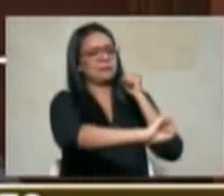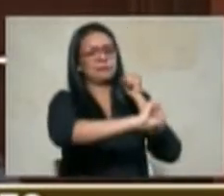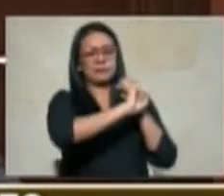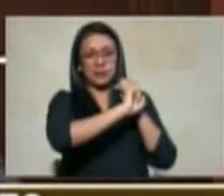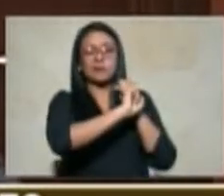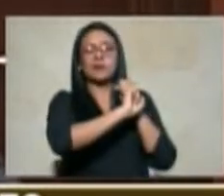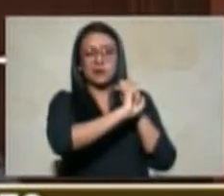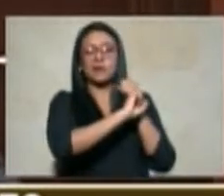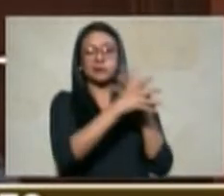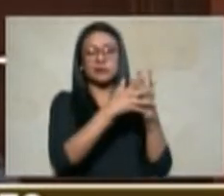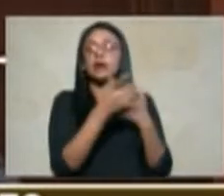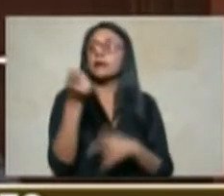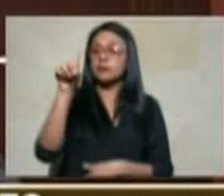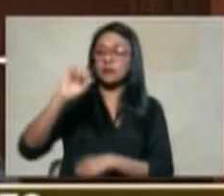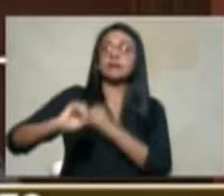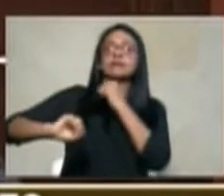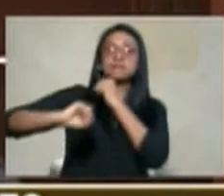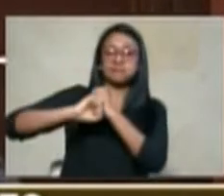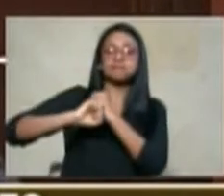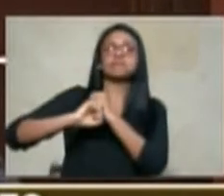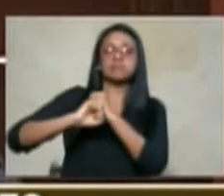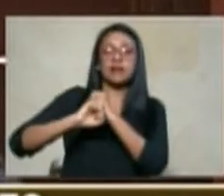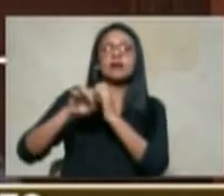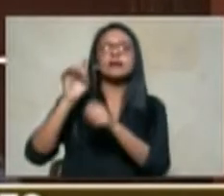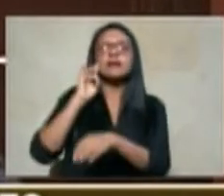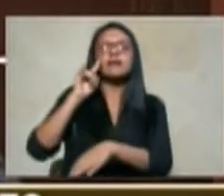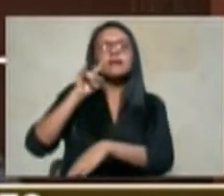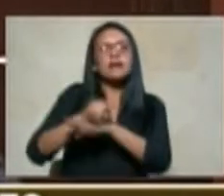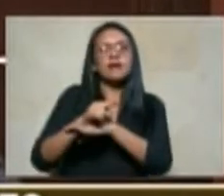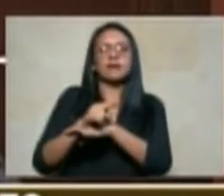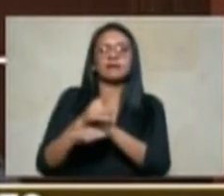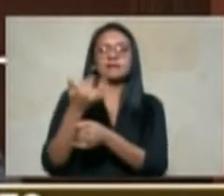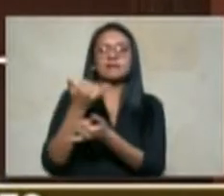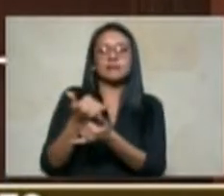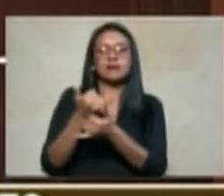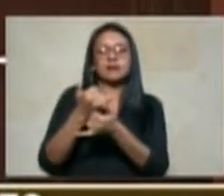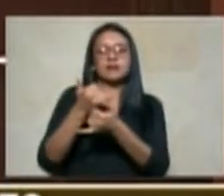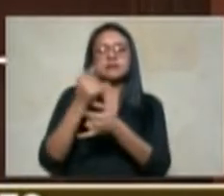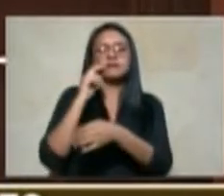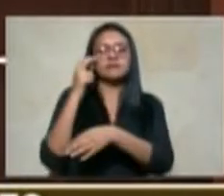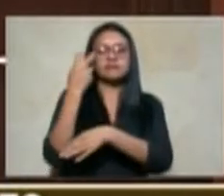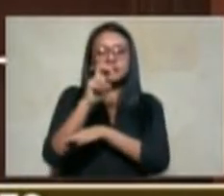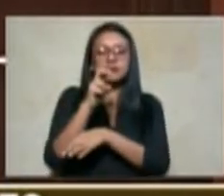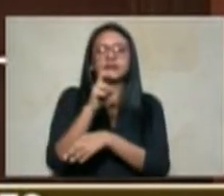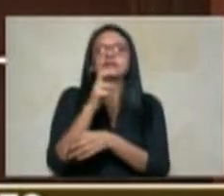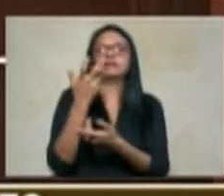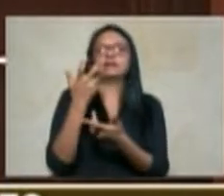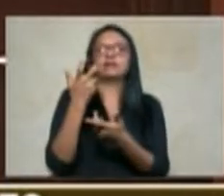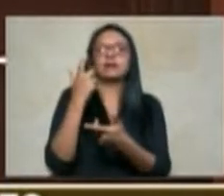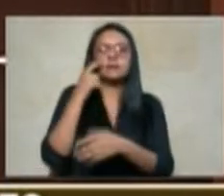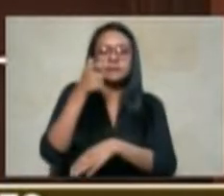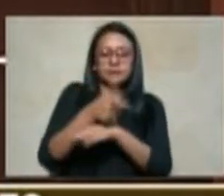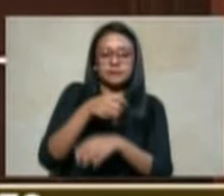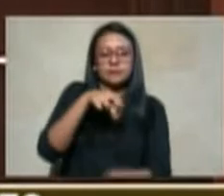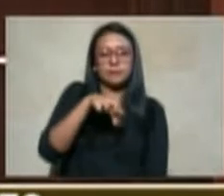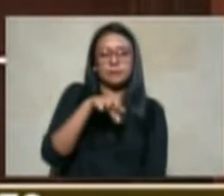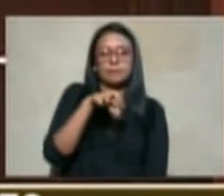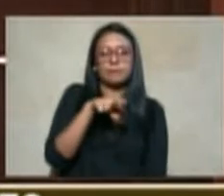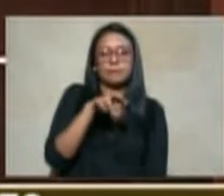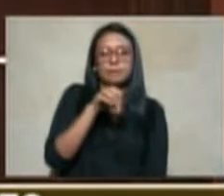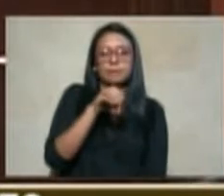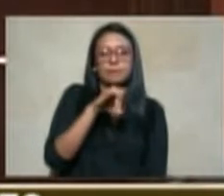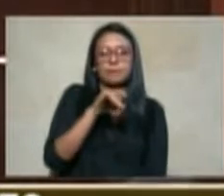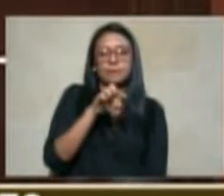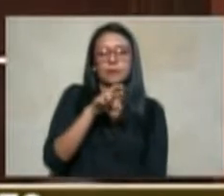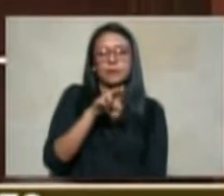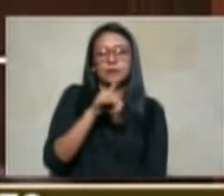las intervenciones de la Procuraduría General de la Nación en la totalidad de los casos que van a la instancia